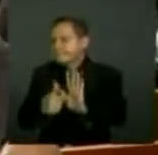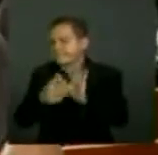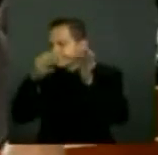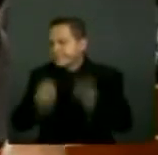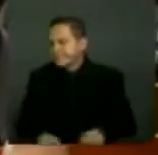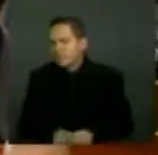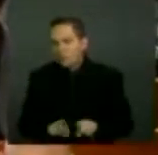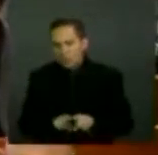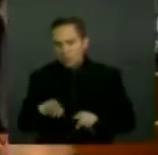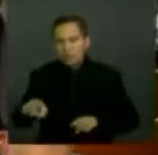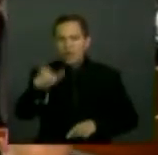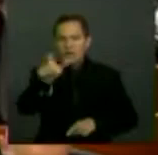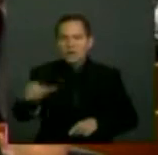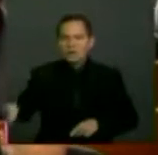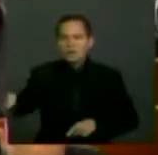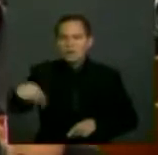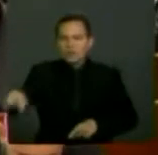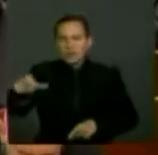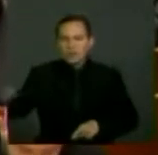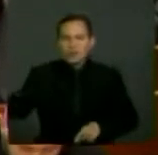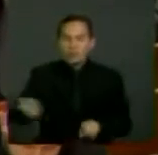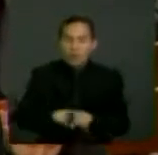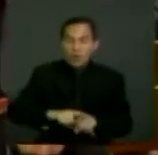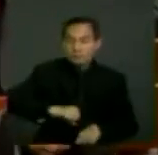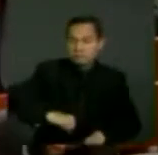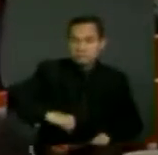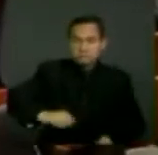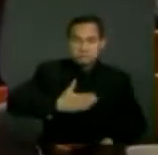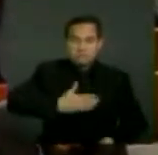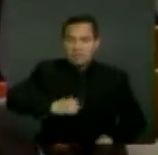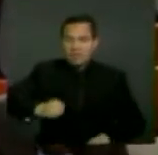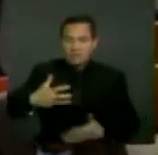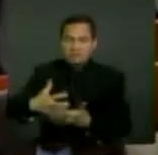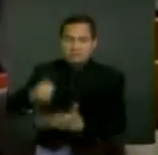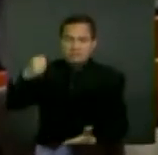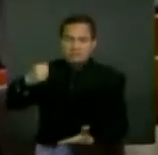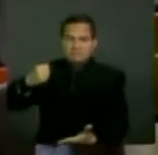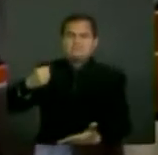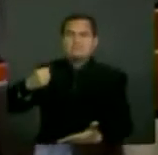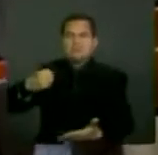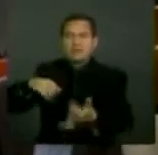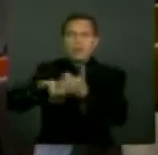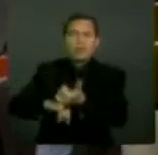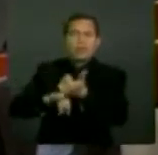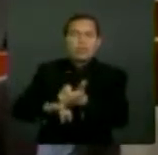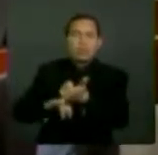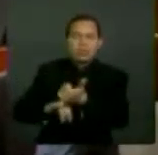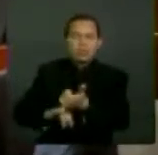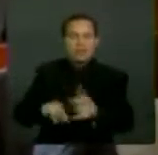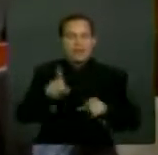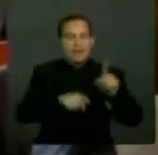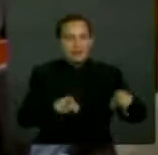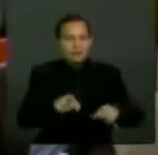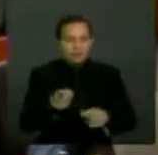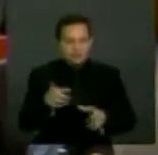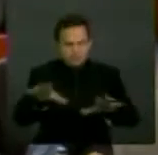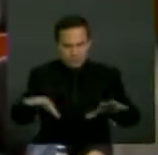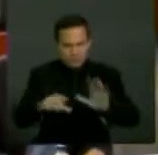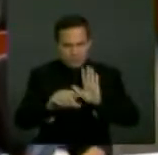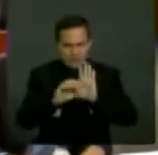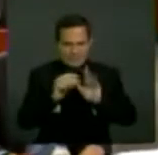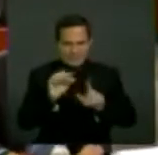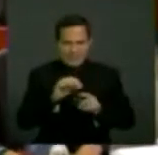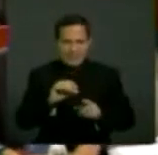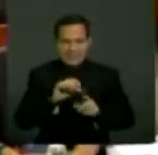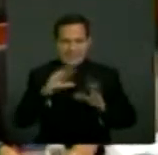de la capacidad jurídica de las personas con discapacidad. El derecho civil colombiano divide a las personas incapaces e incapaces para participar